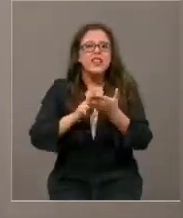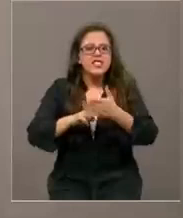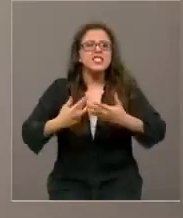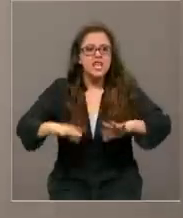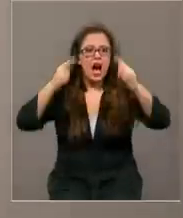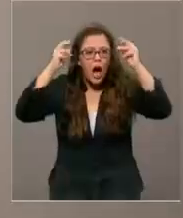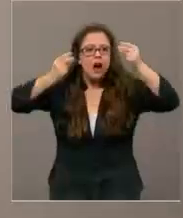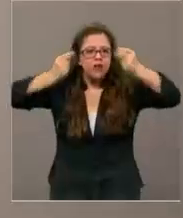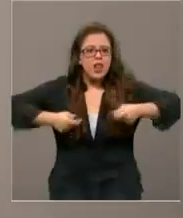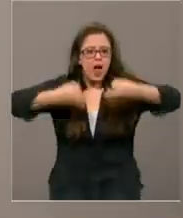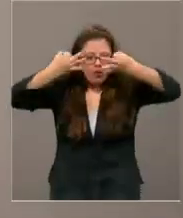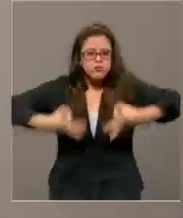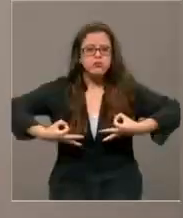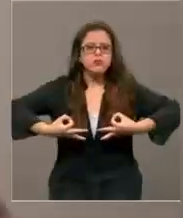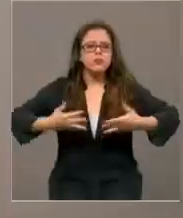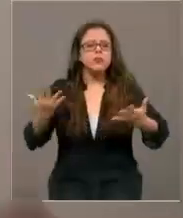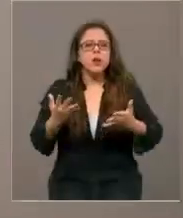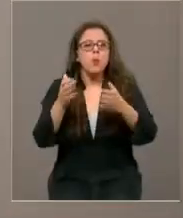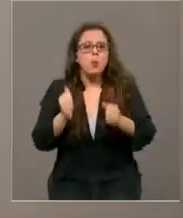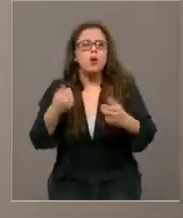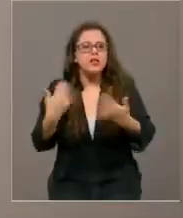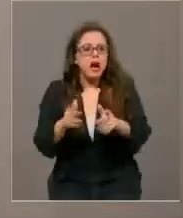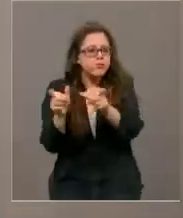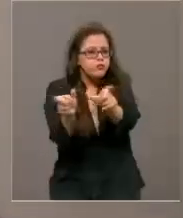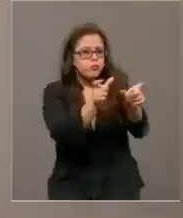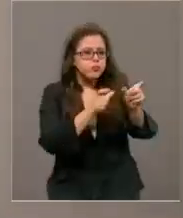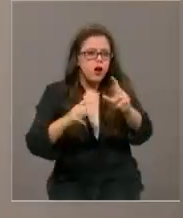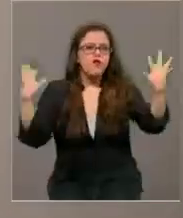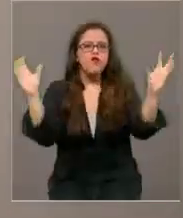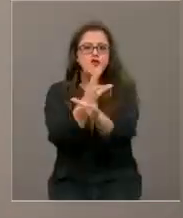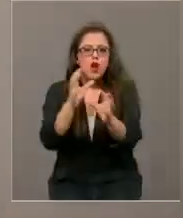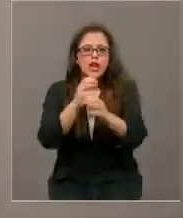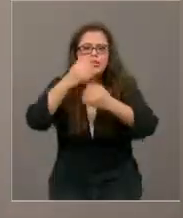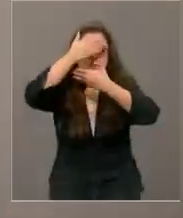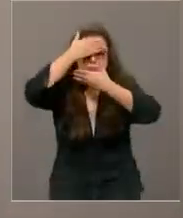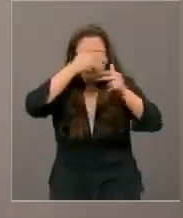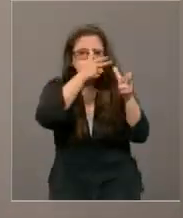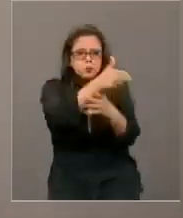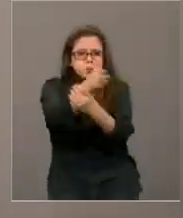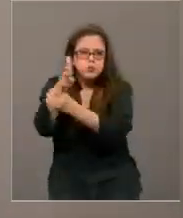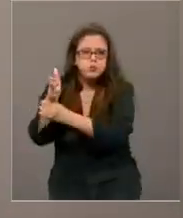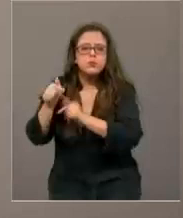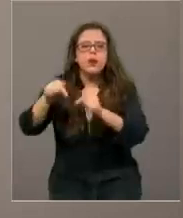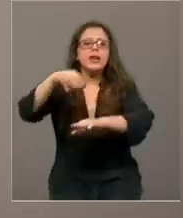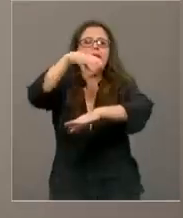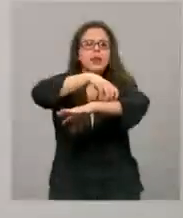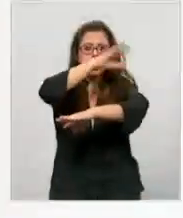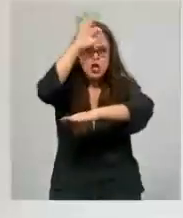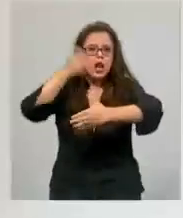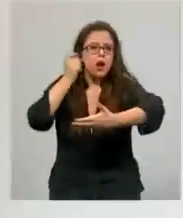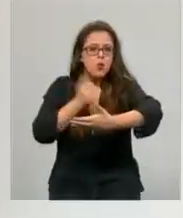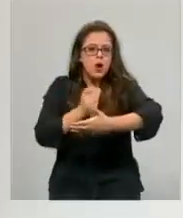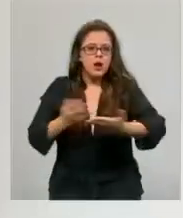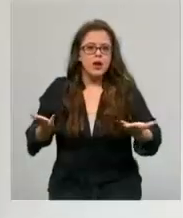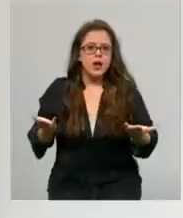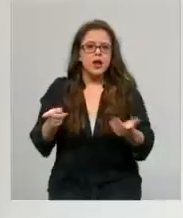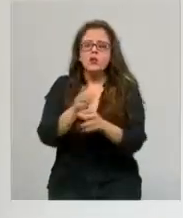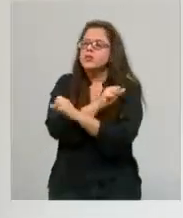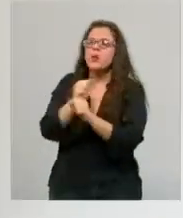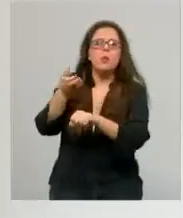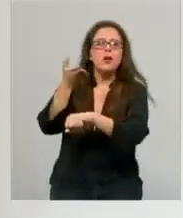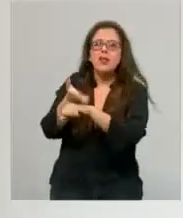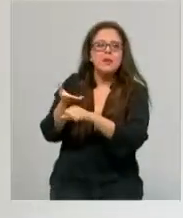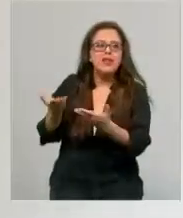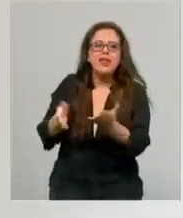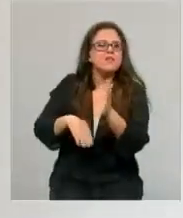capacidades para que así se pueda controlar la violencia y el terrorismo en la Araucanía de una vez por todas. No se le puede pedir más